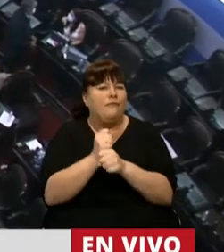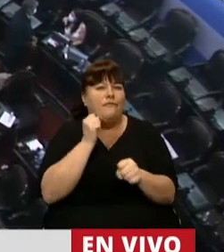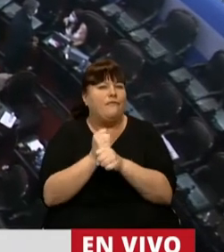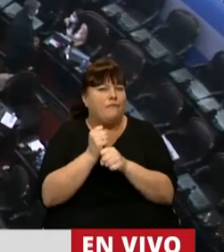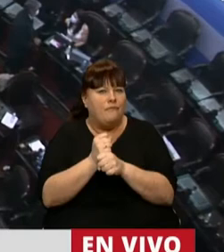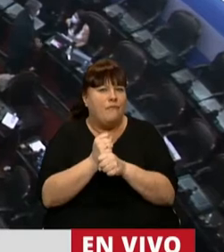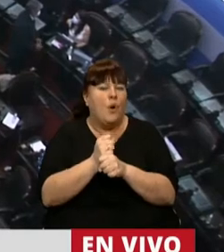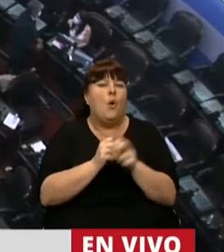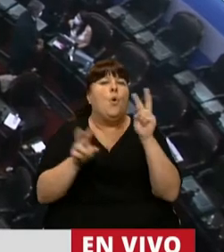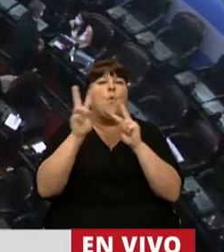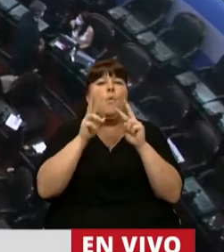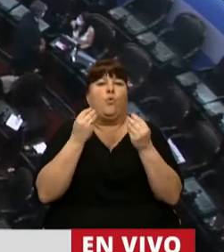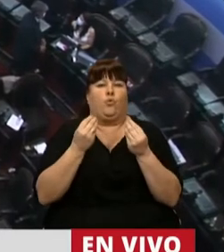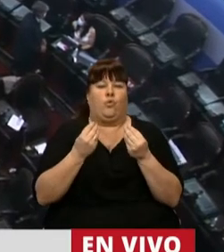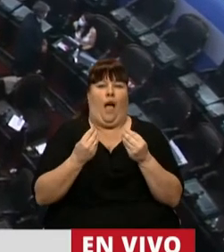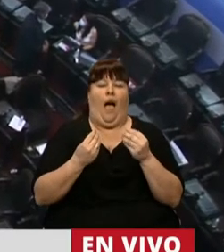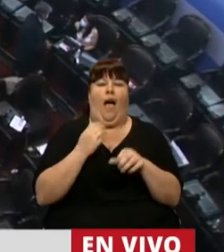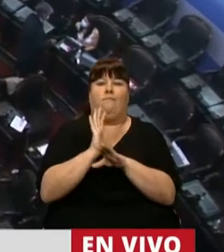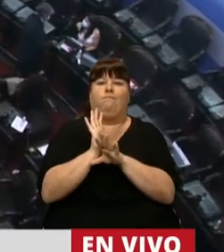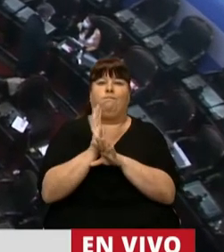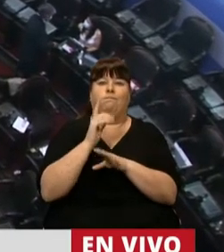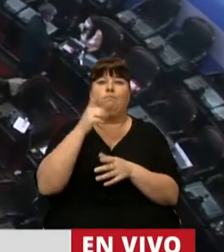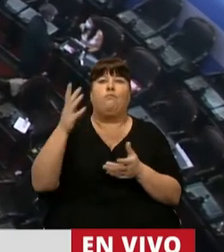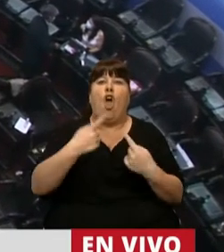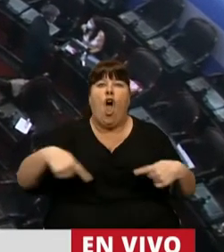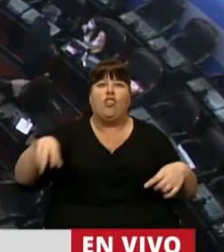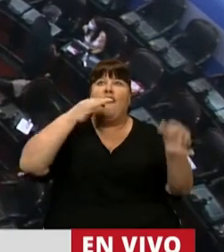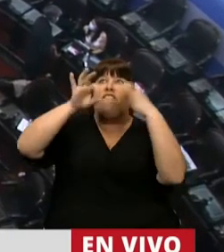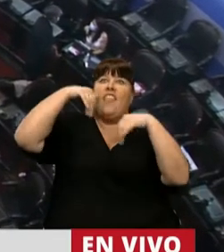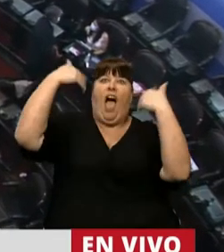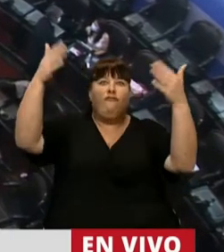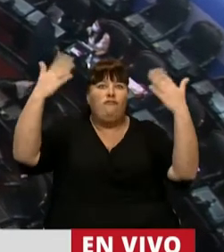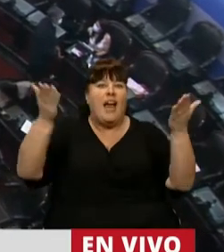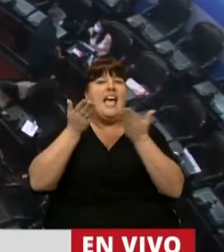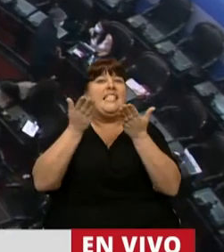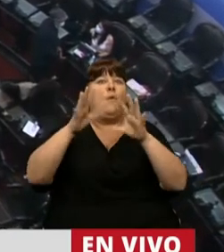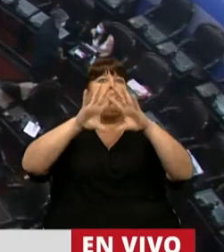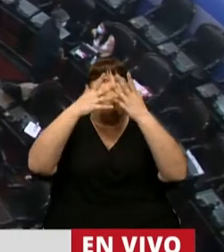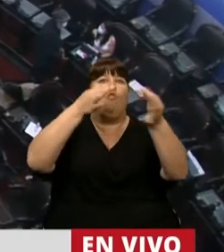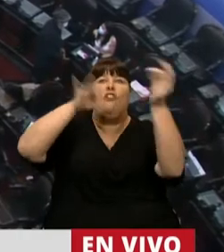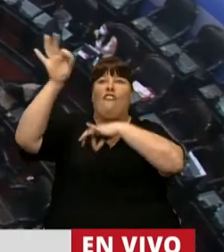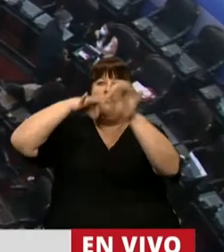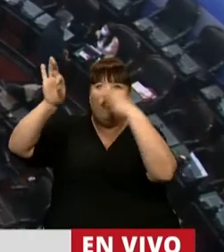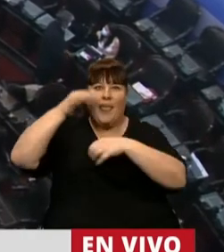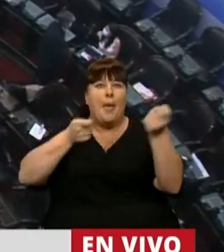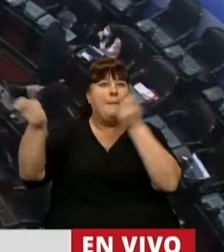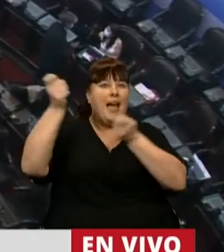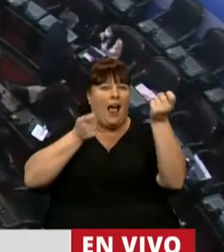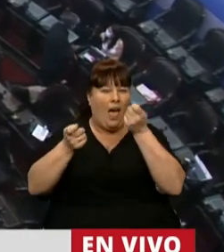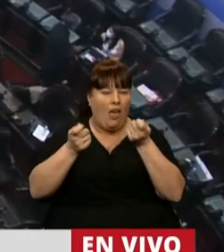en consolidar el posicionamiento de nuestros productos y servicios en el mundo, en los mercados.